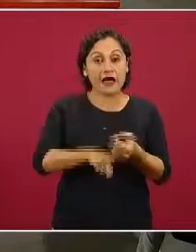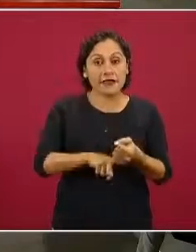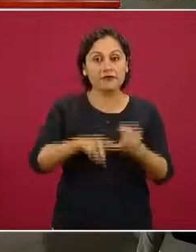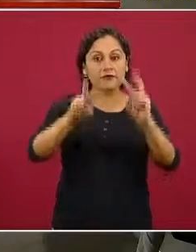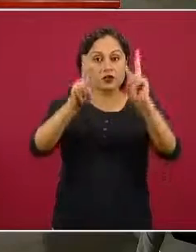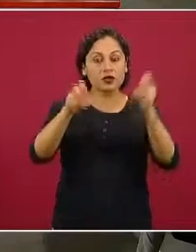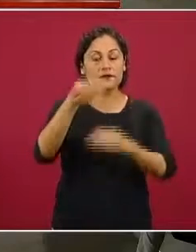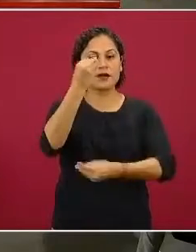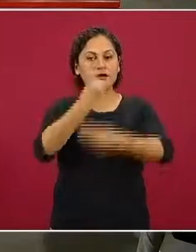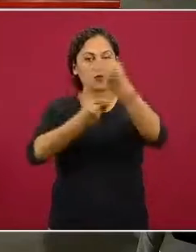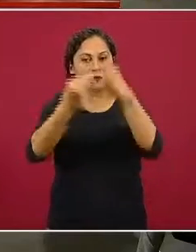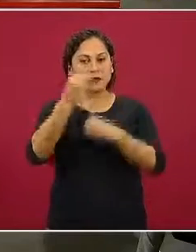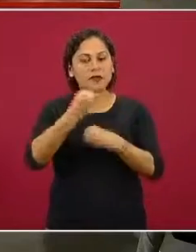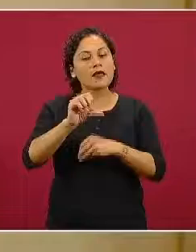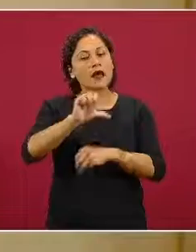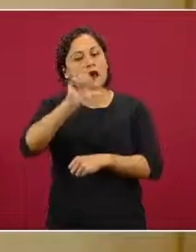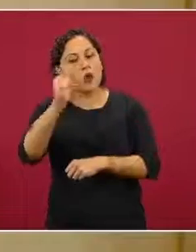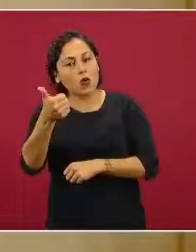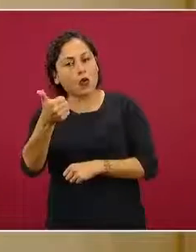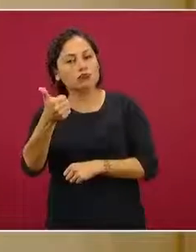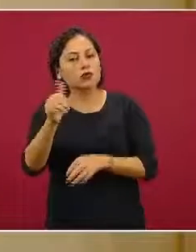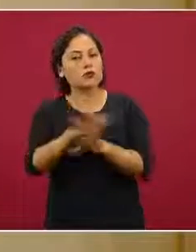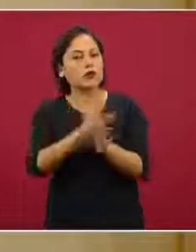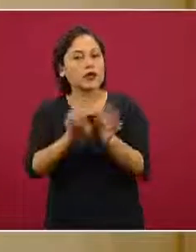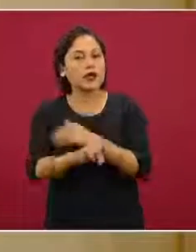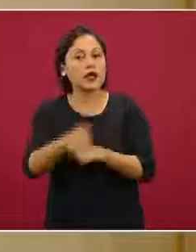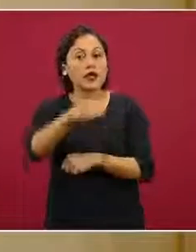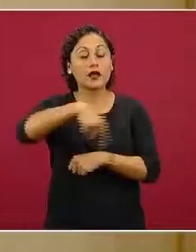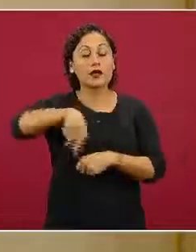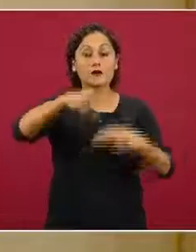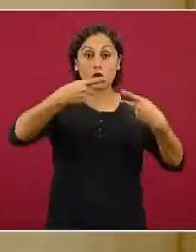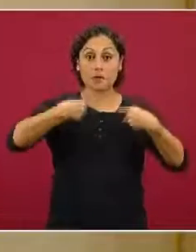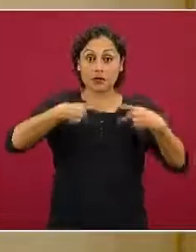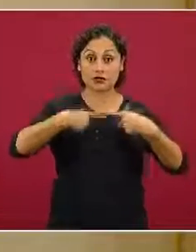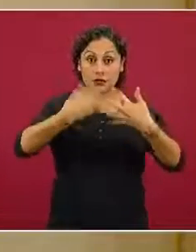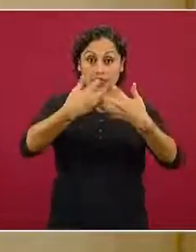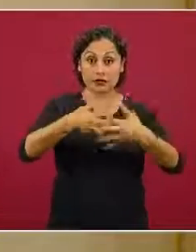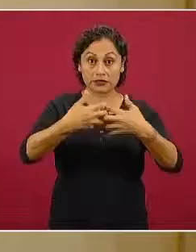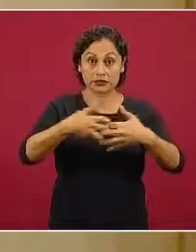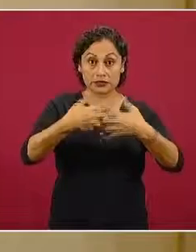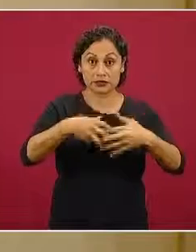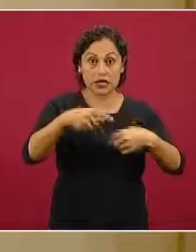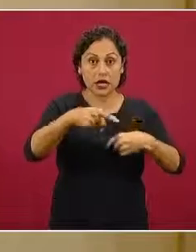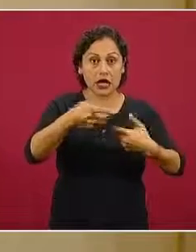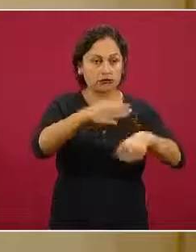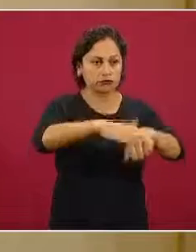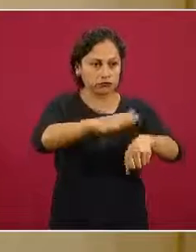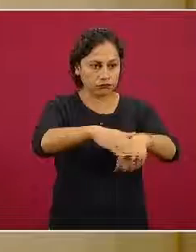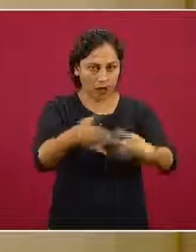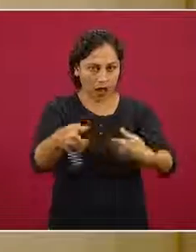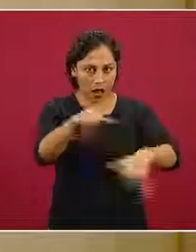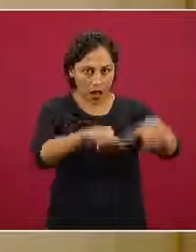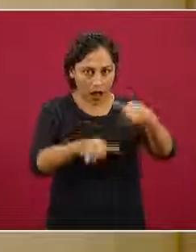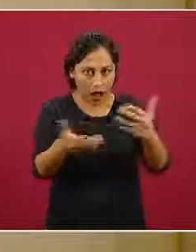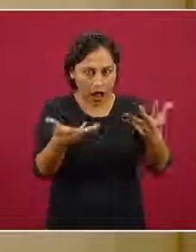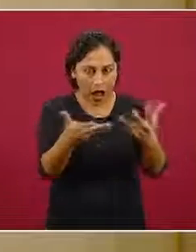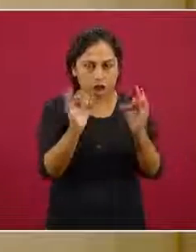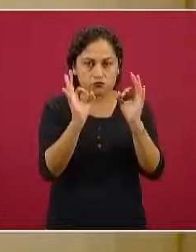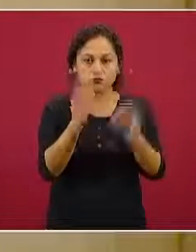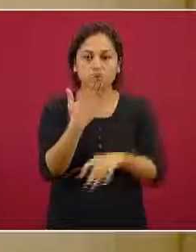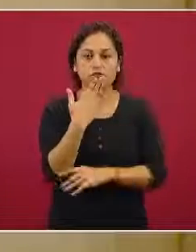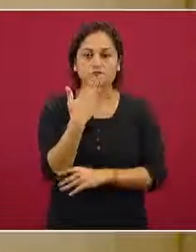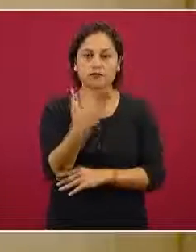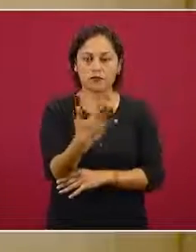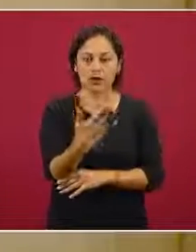acercar los productores con los consumidores en cadenas mucho más cortas que permitan también